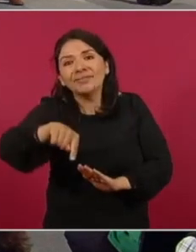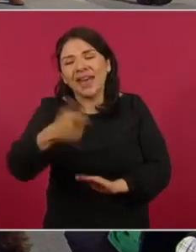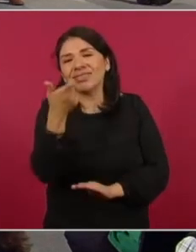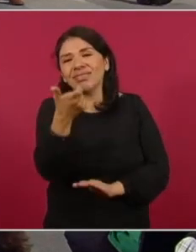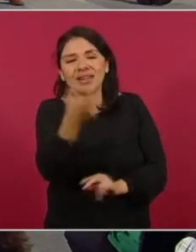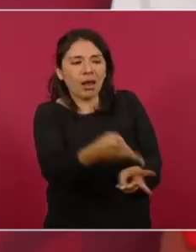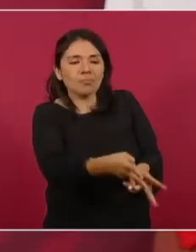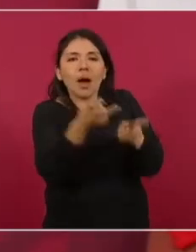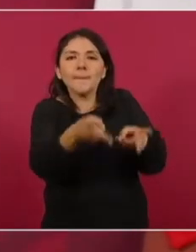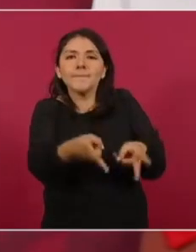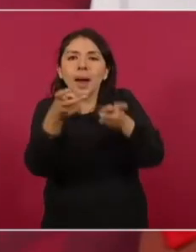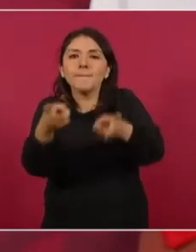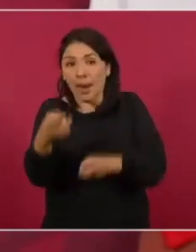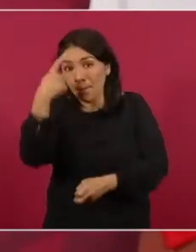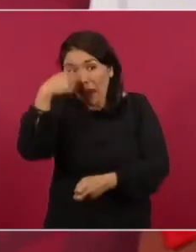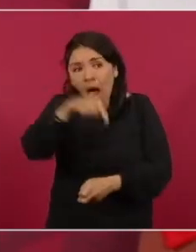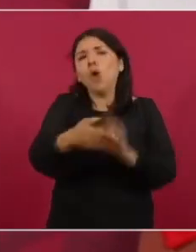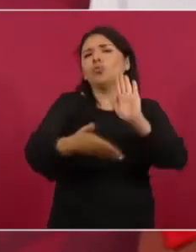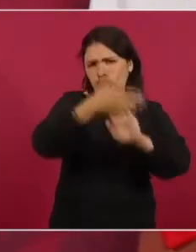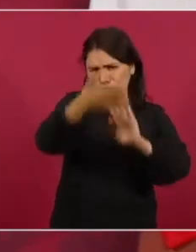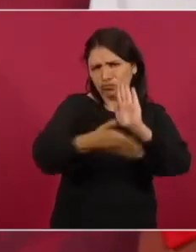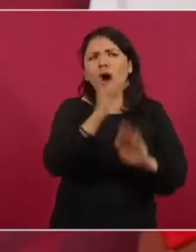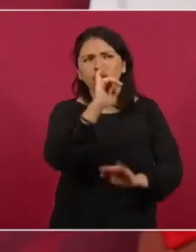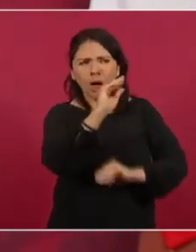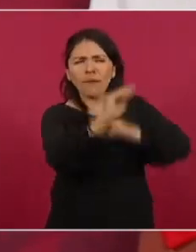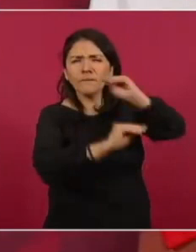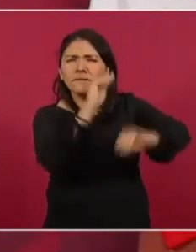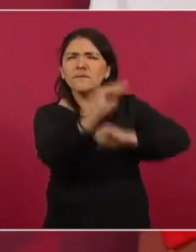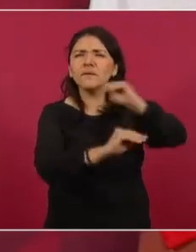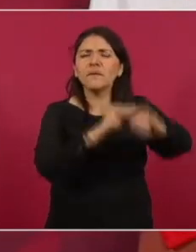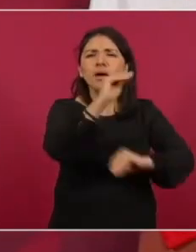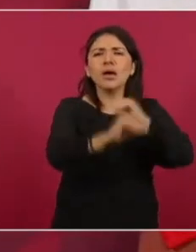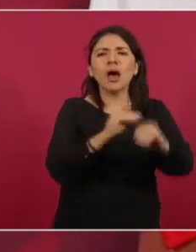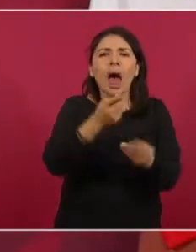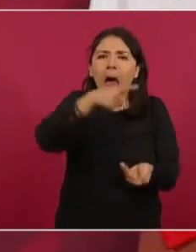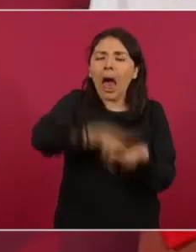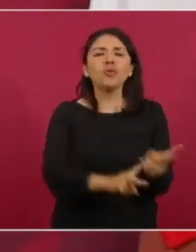en la construcción de las obras,